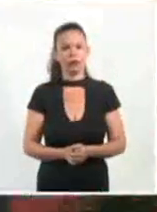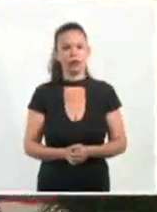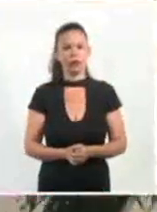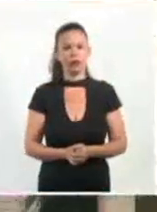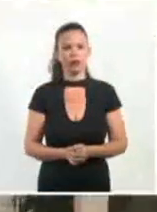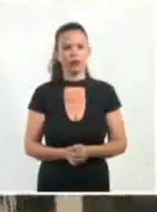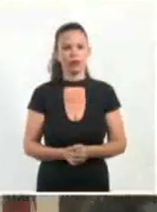televisión cubana